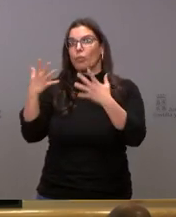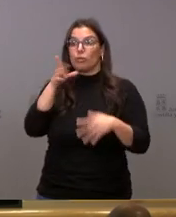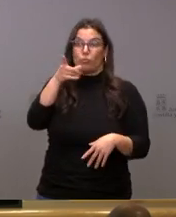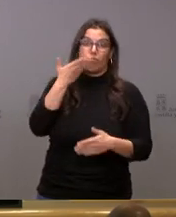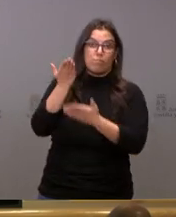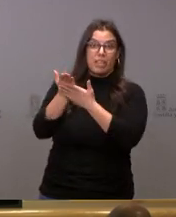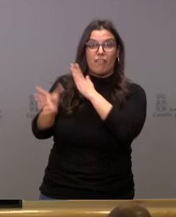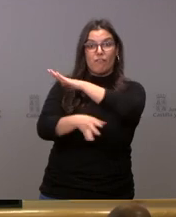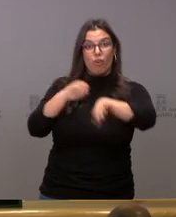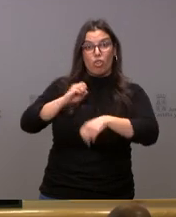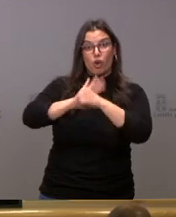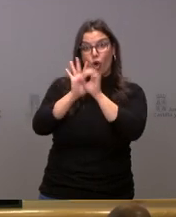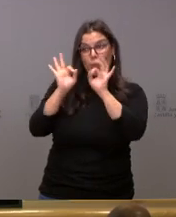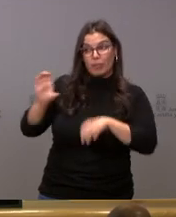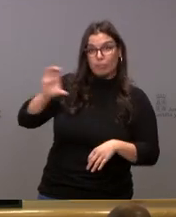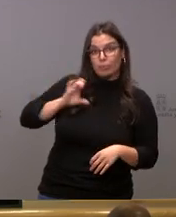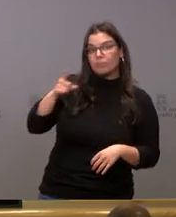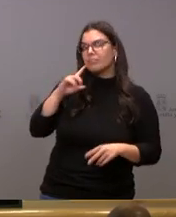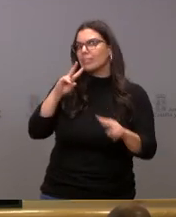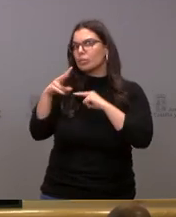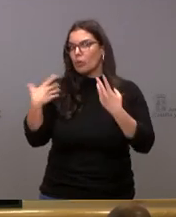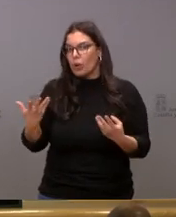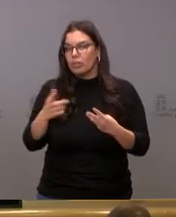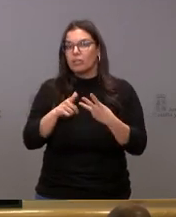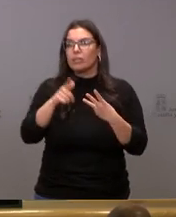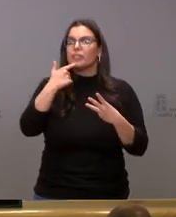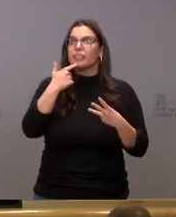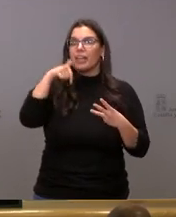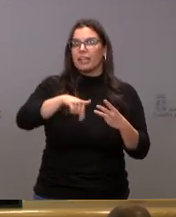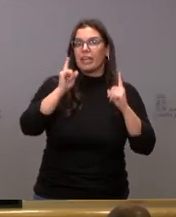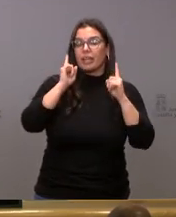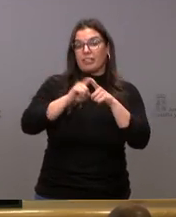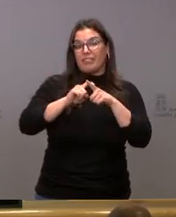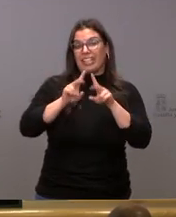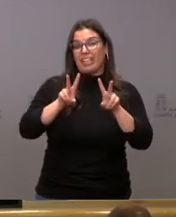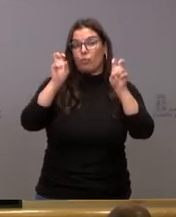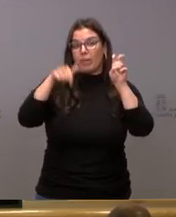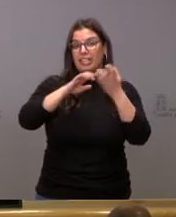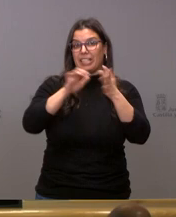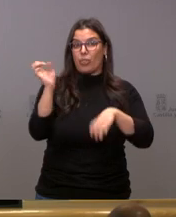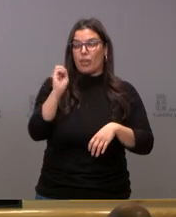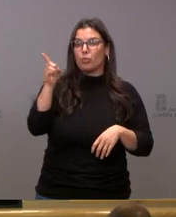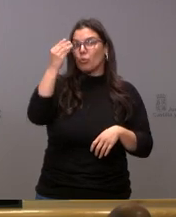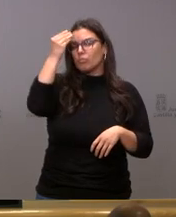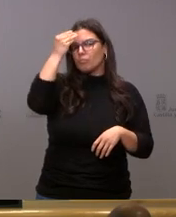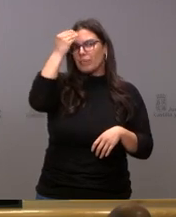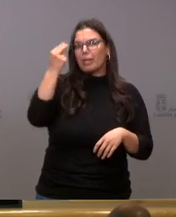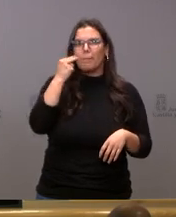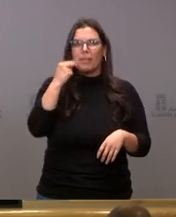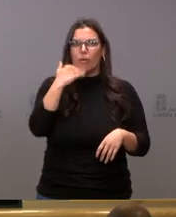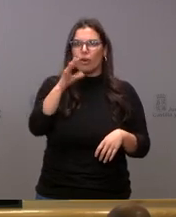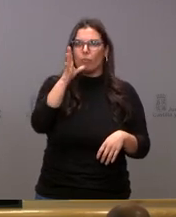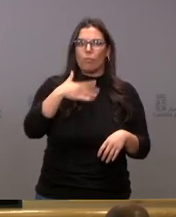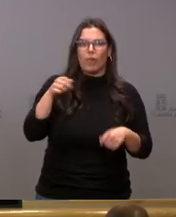y luego, si tienen miedo a esta nueva variante, ha apuntado que no hay ningún caso en Castilla y León, pero si tienen miedo a que esto provoque un